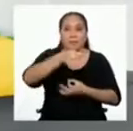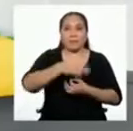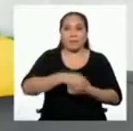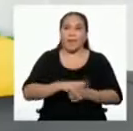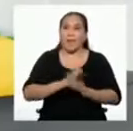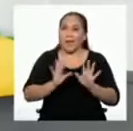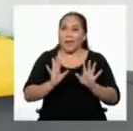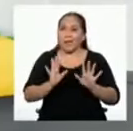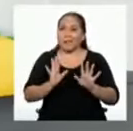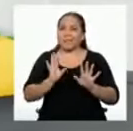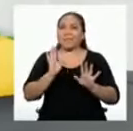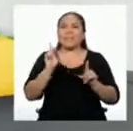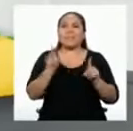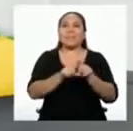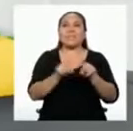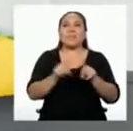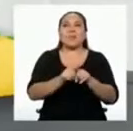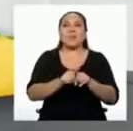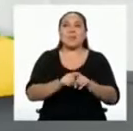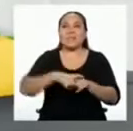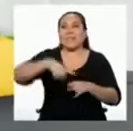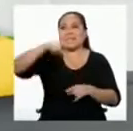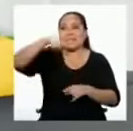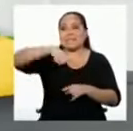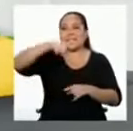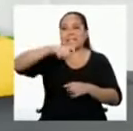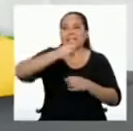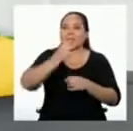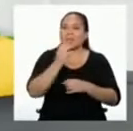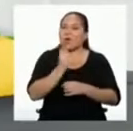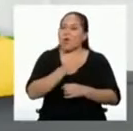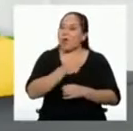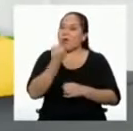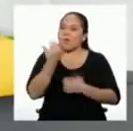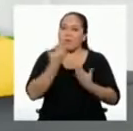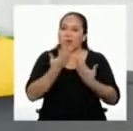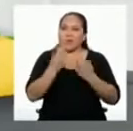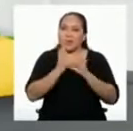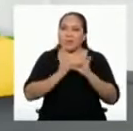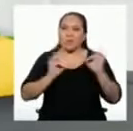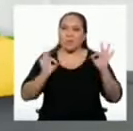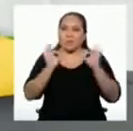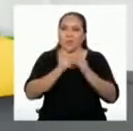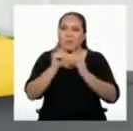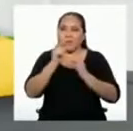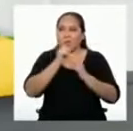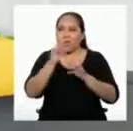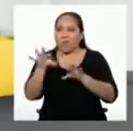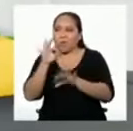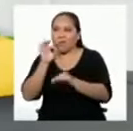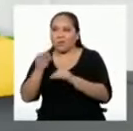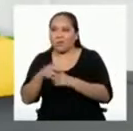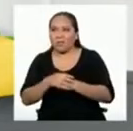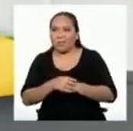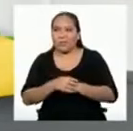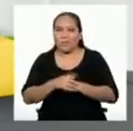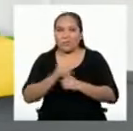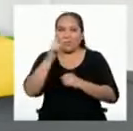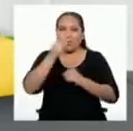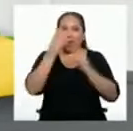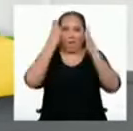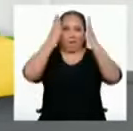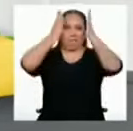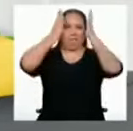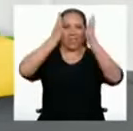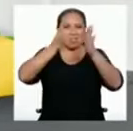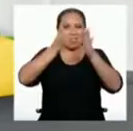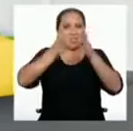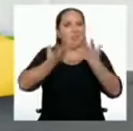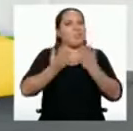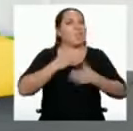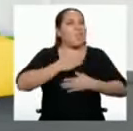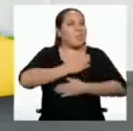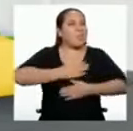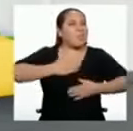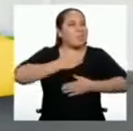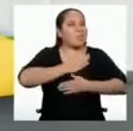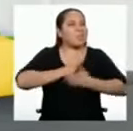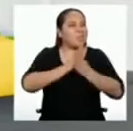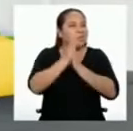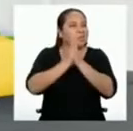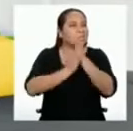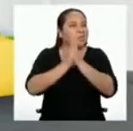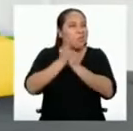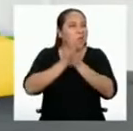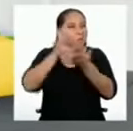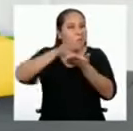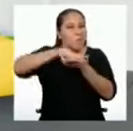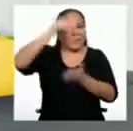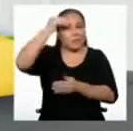Ah, y también un ingrediente que no encontrarás en ninguna librería. Todo a tu disposición para aprender. ¿Por qué no le